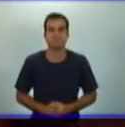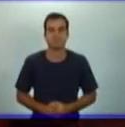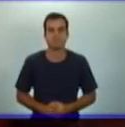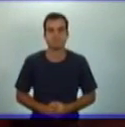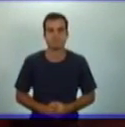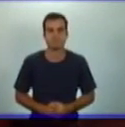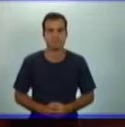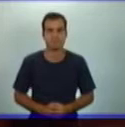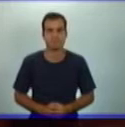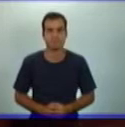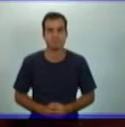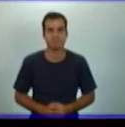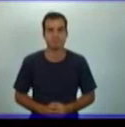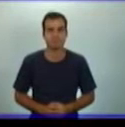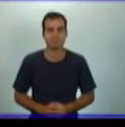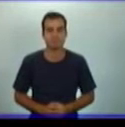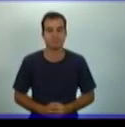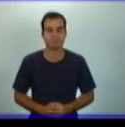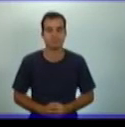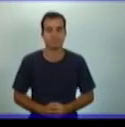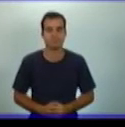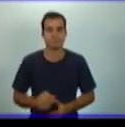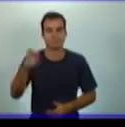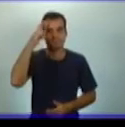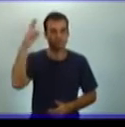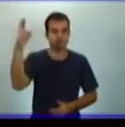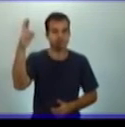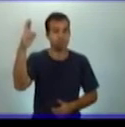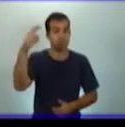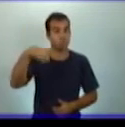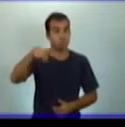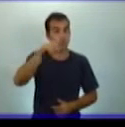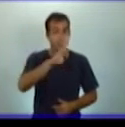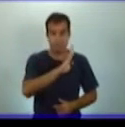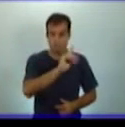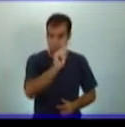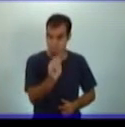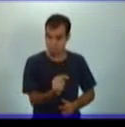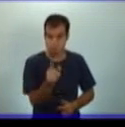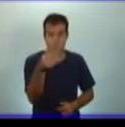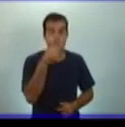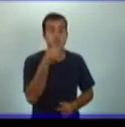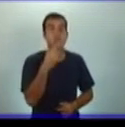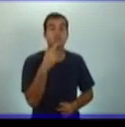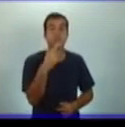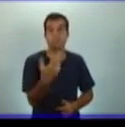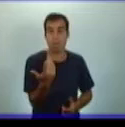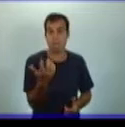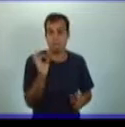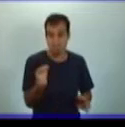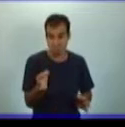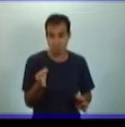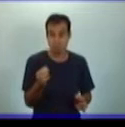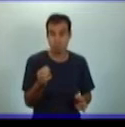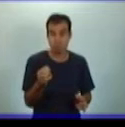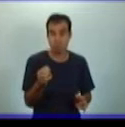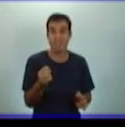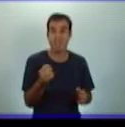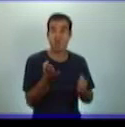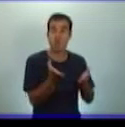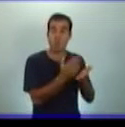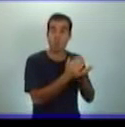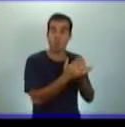recuerdo que el inciso B lo puedes responder en el mapa que te aparece en el